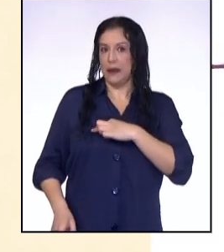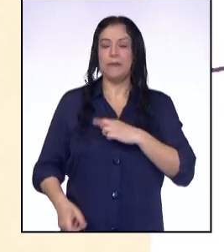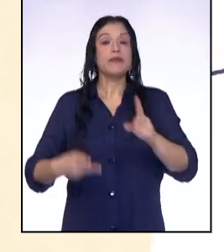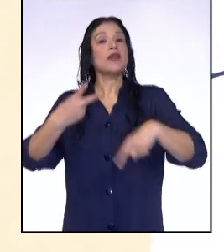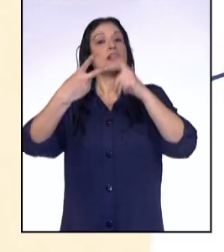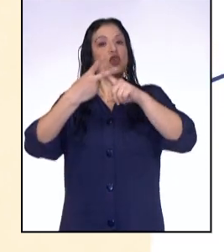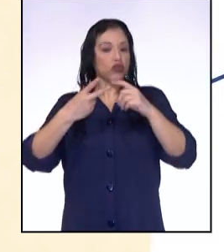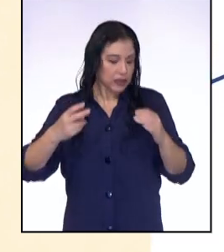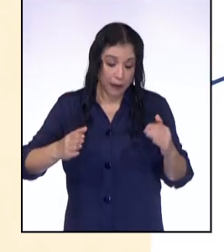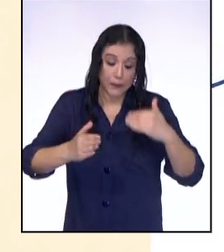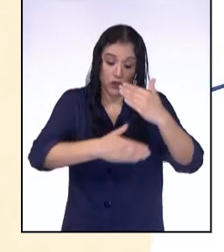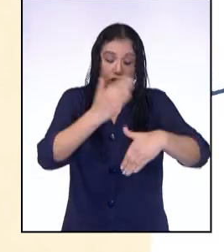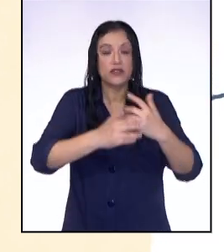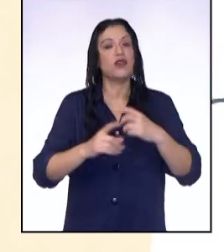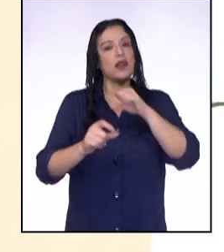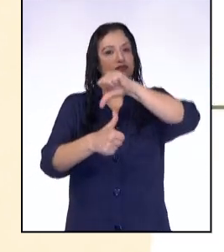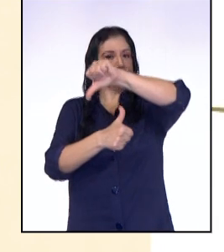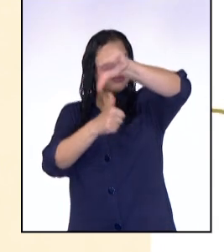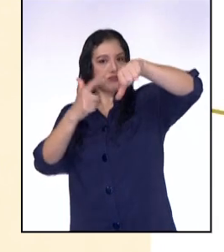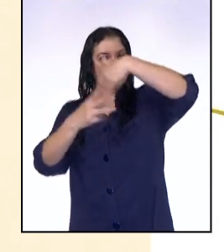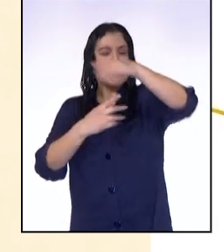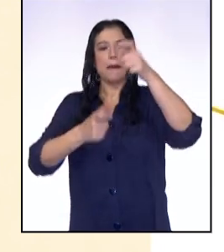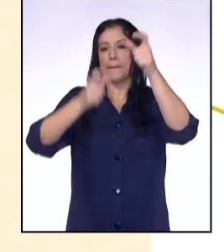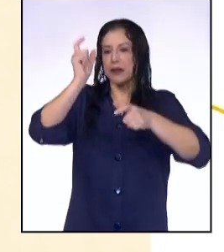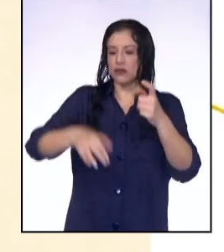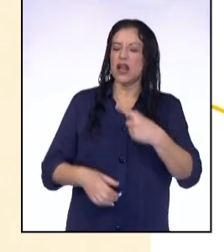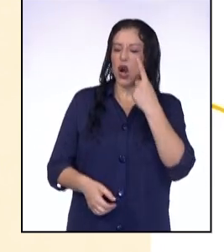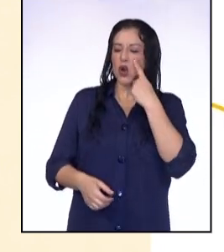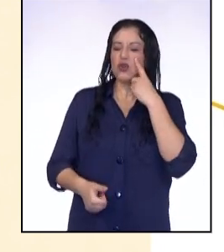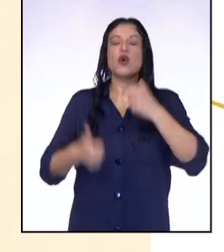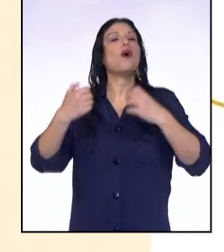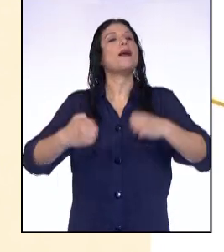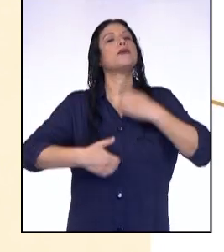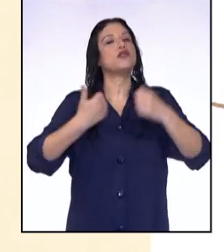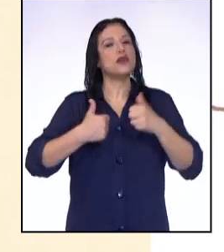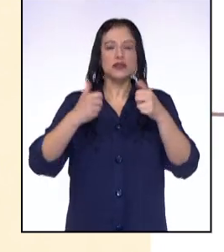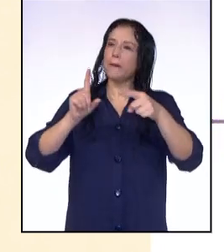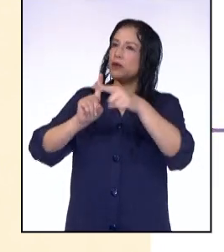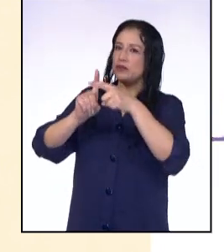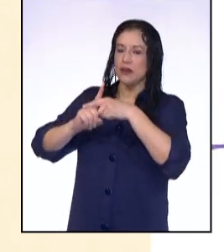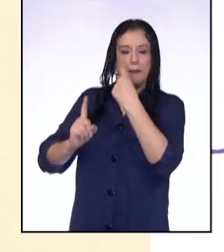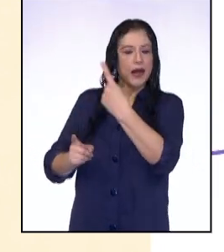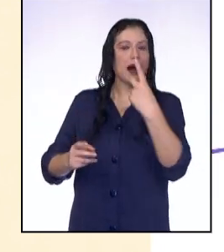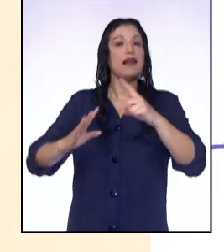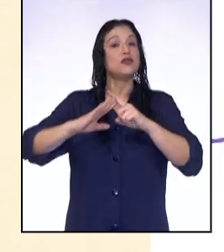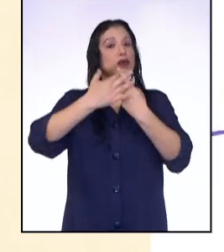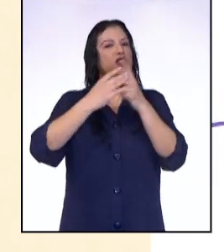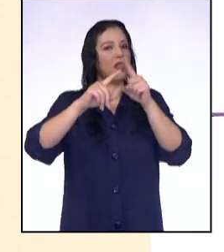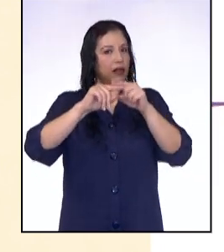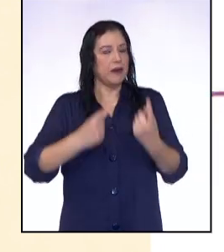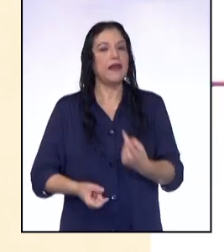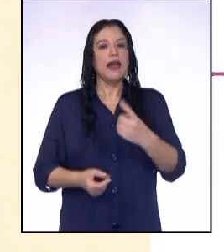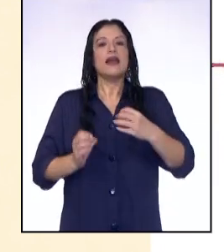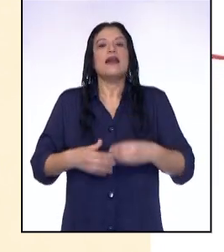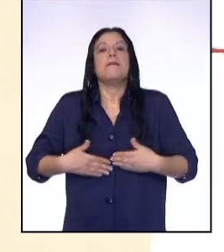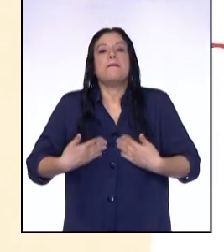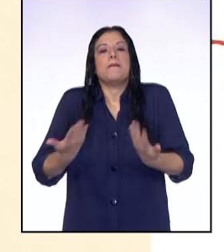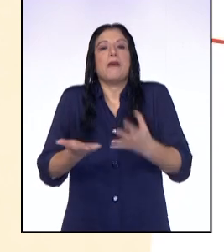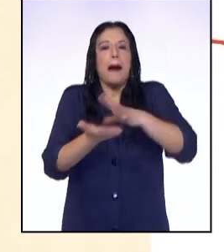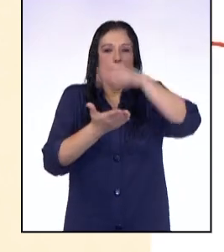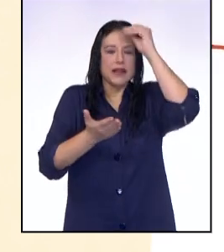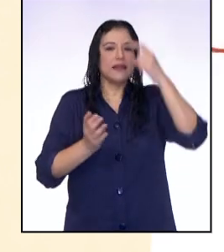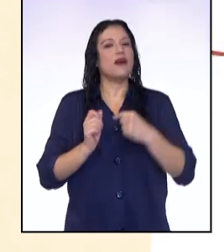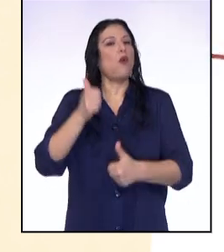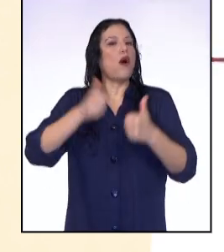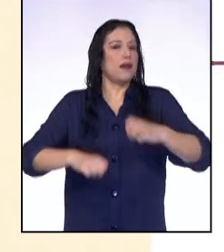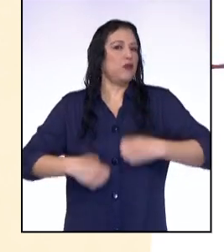en el proceso de socialización los individuos reconocen qué emociones son apropiadas para cada situación y aprenden a expresarlas según su